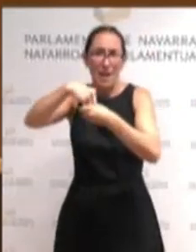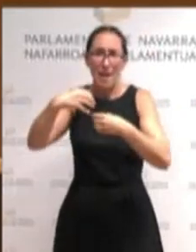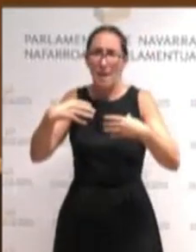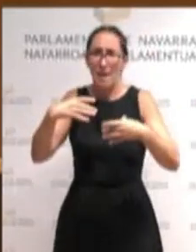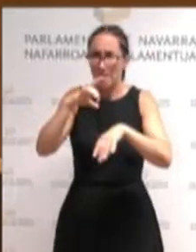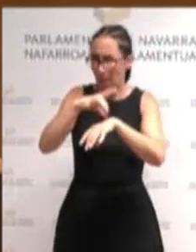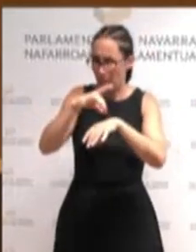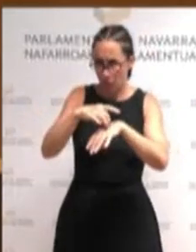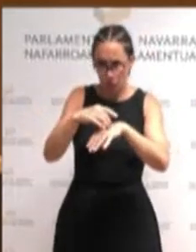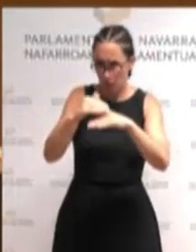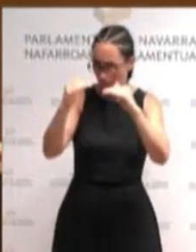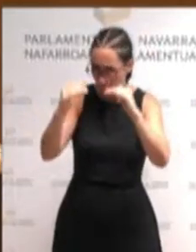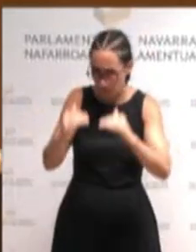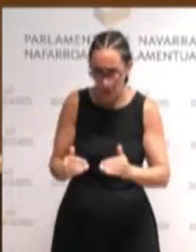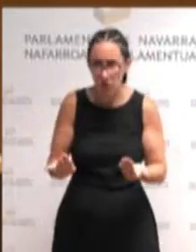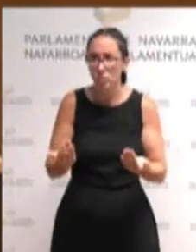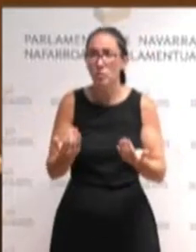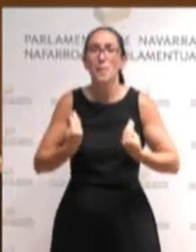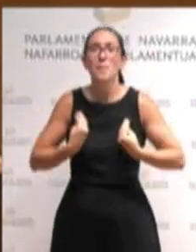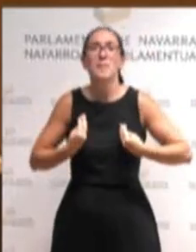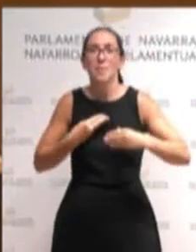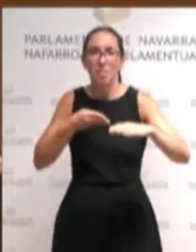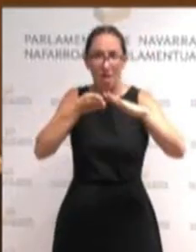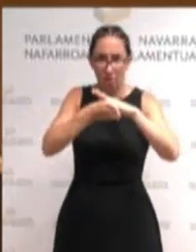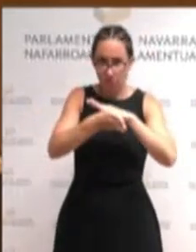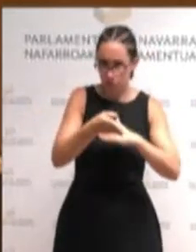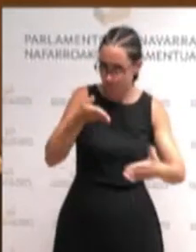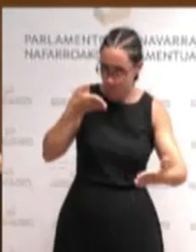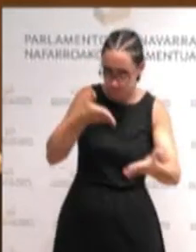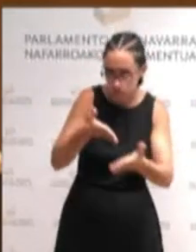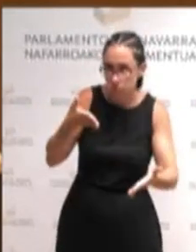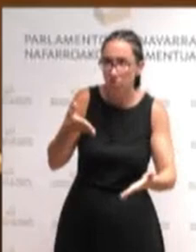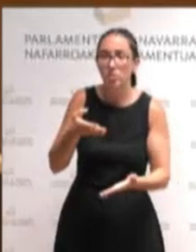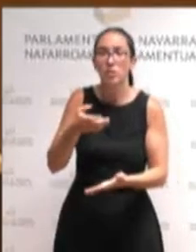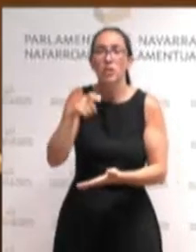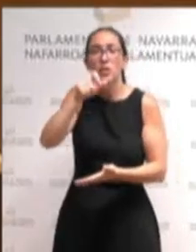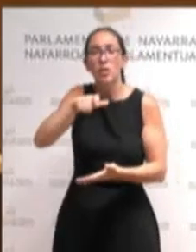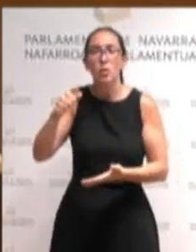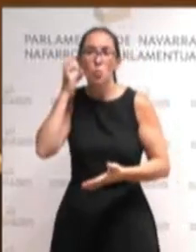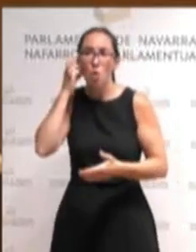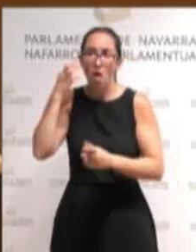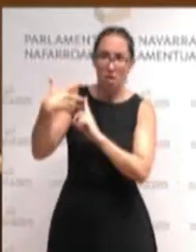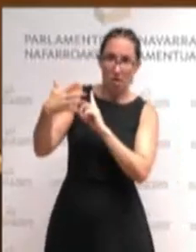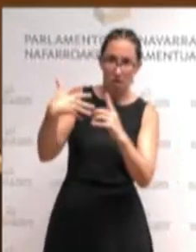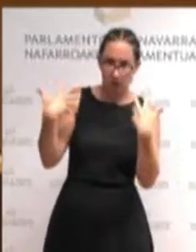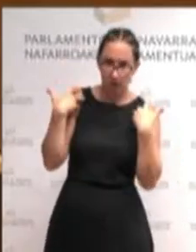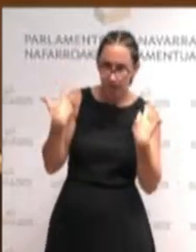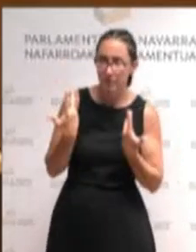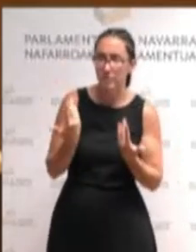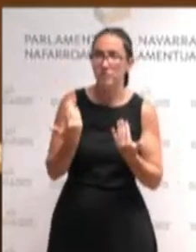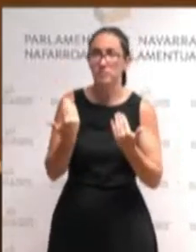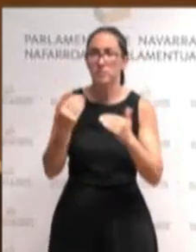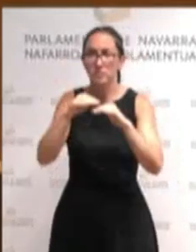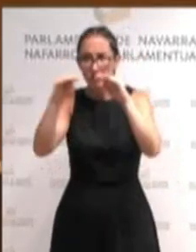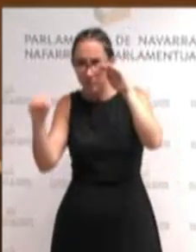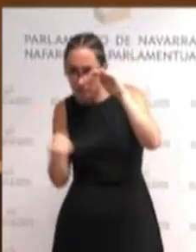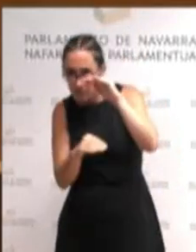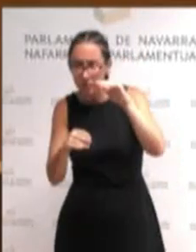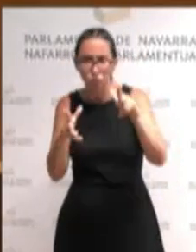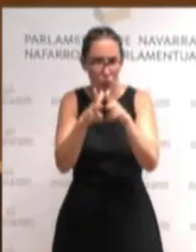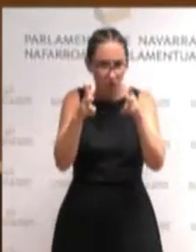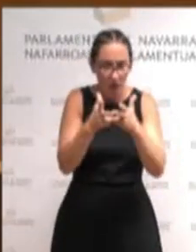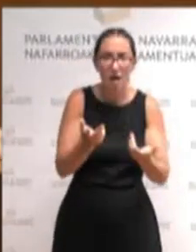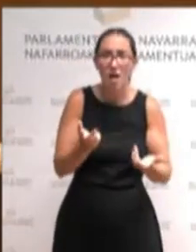acceso a una vivienda digna la violencia contra las mujeres mayores desigualdades sociales los efectos del cambio